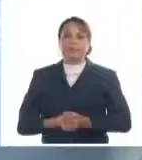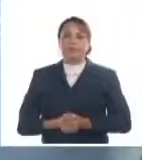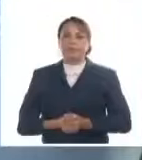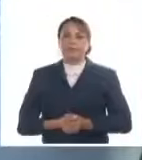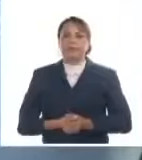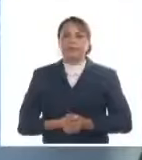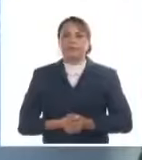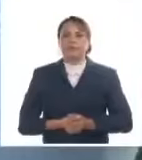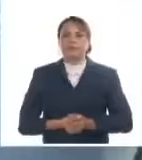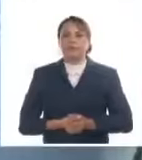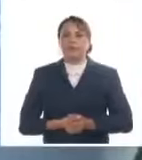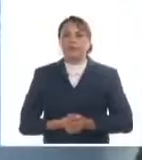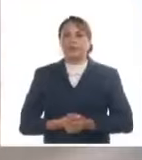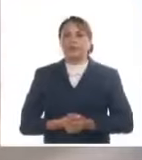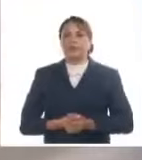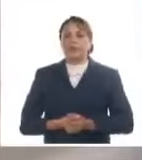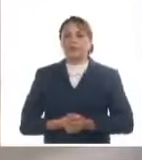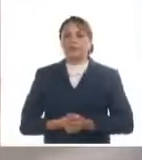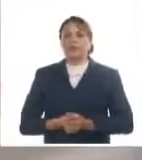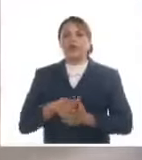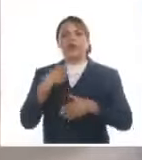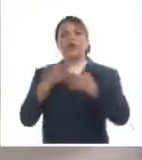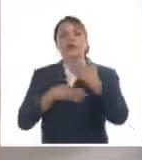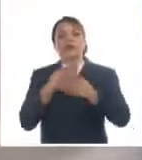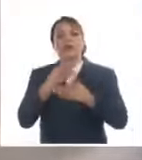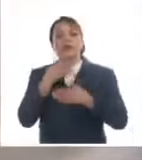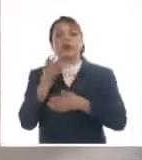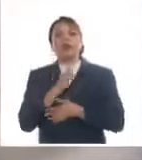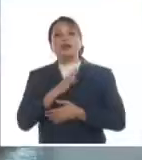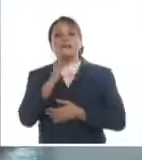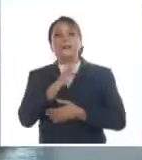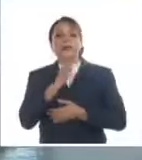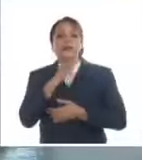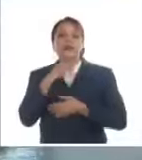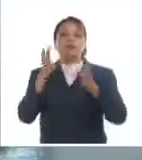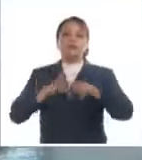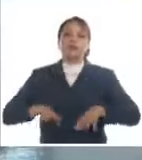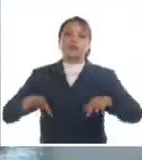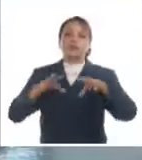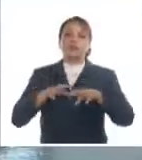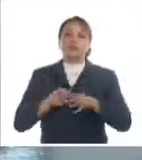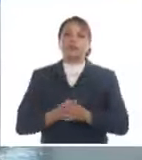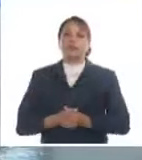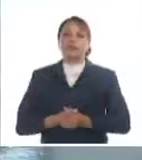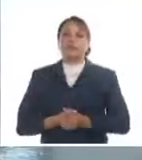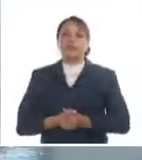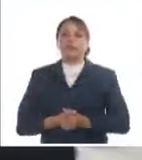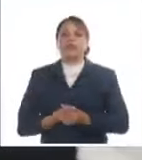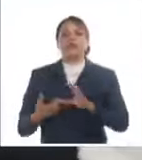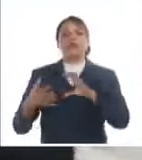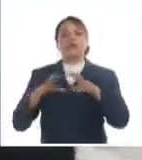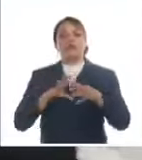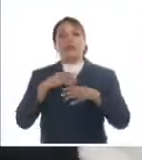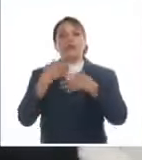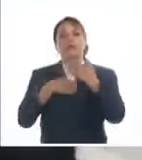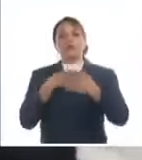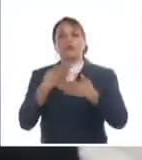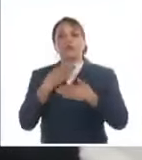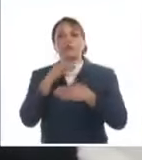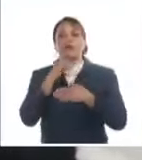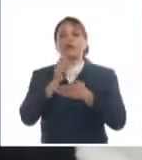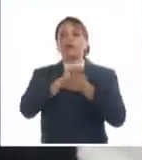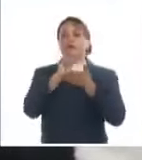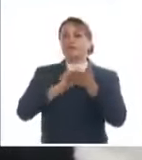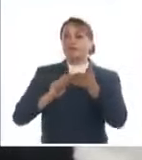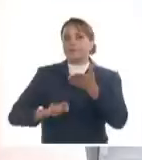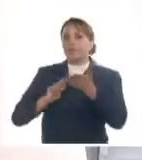de leche fluida han condicionado un empeoramiento de la situación actual, ya bastante compleja con los problemas para acceder a los inventarios que